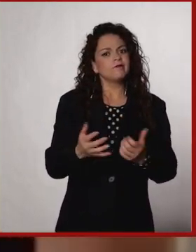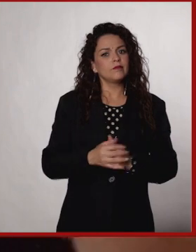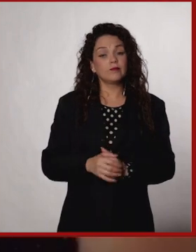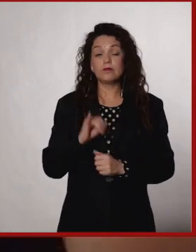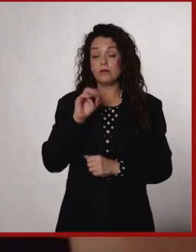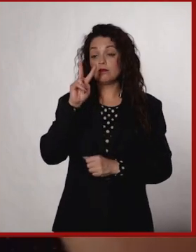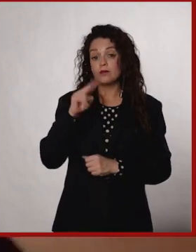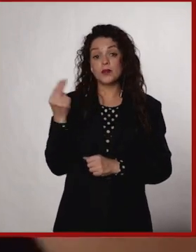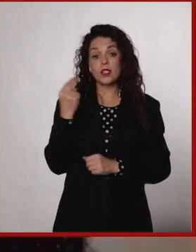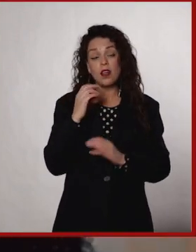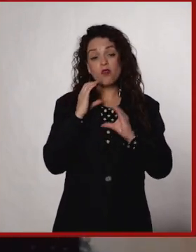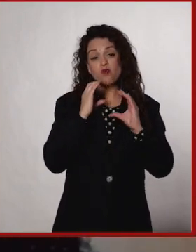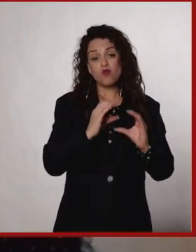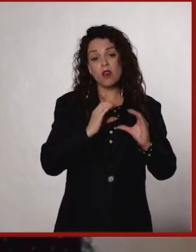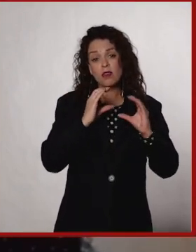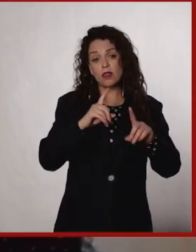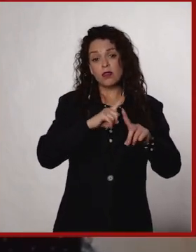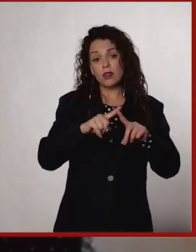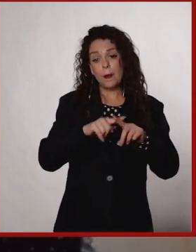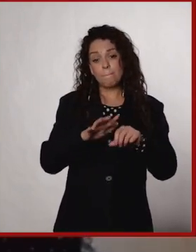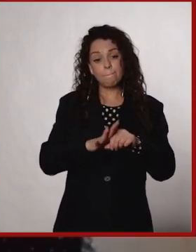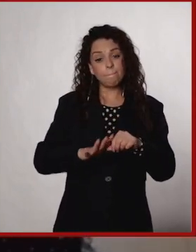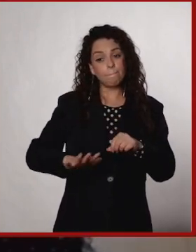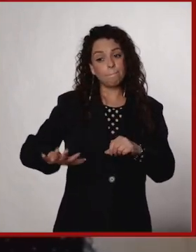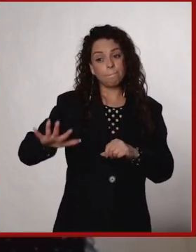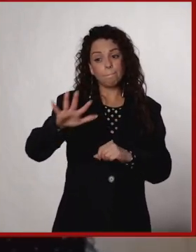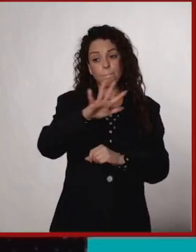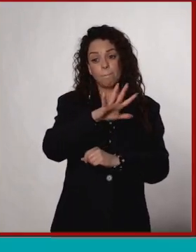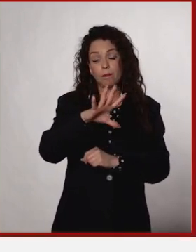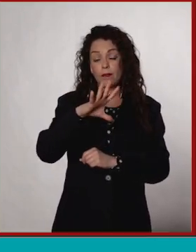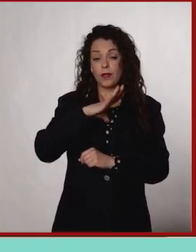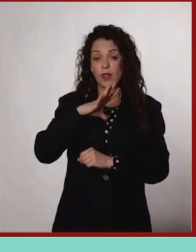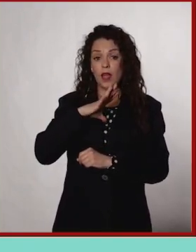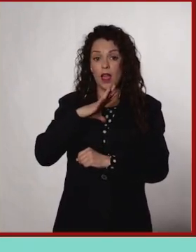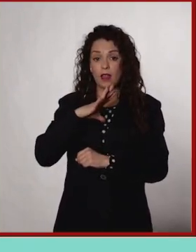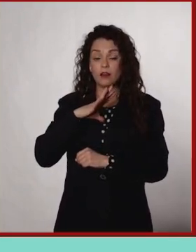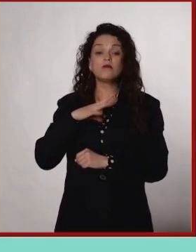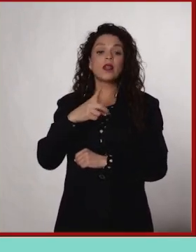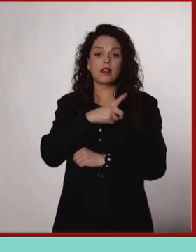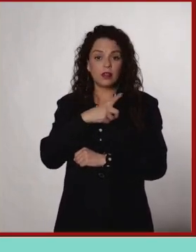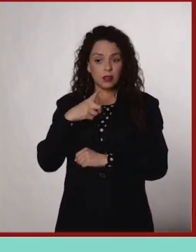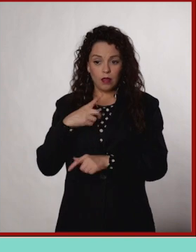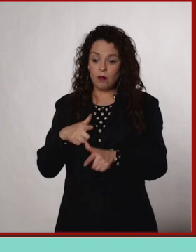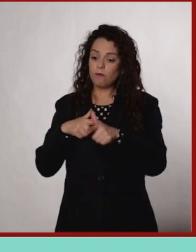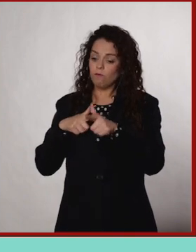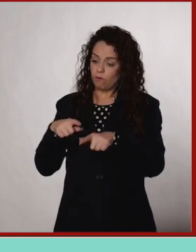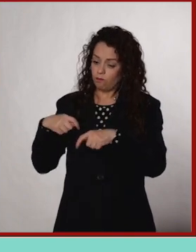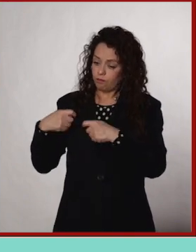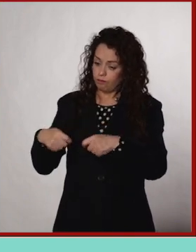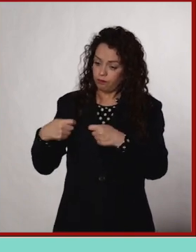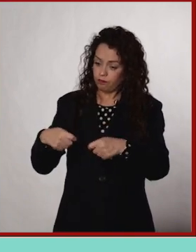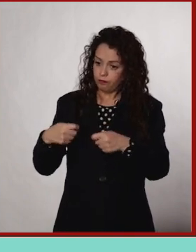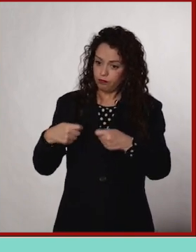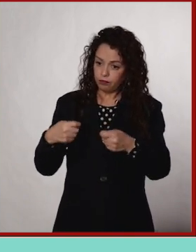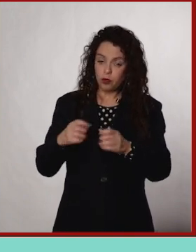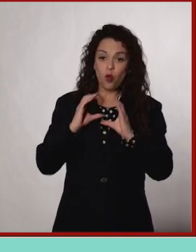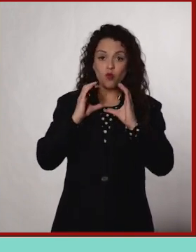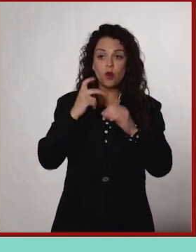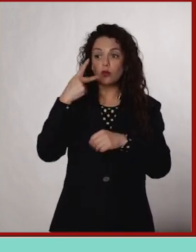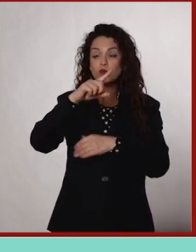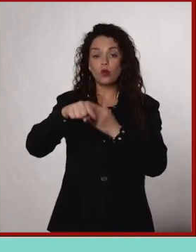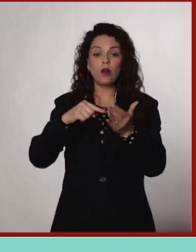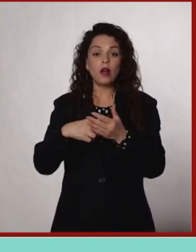la responsabilidad de cuidar a las especies que permanezcan, estas especies que no, y